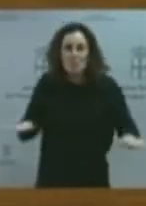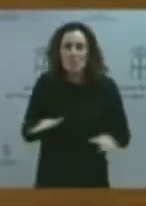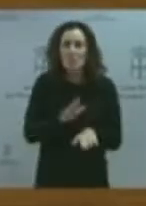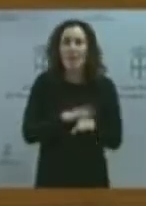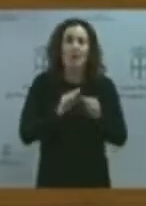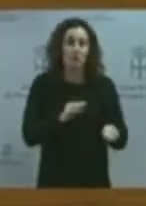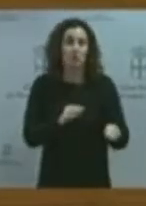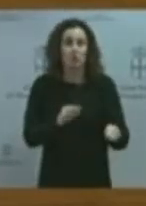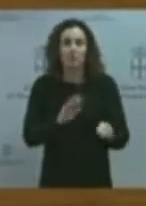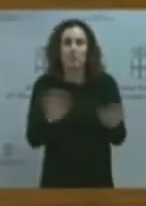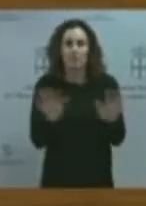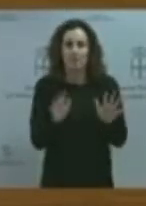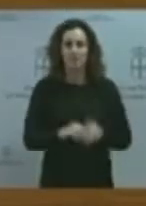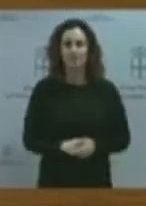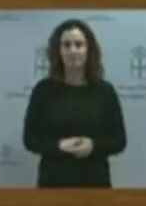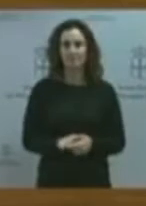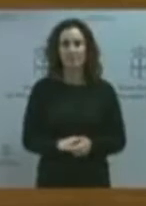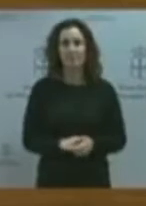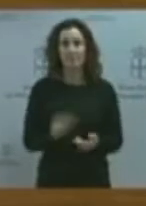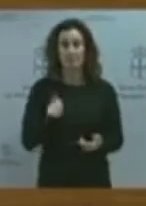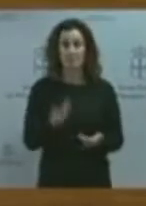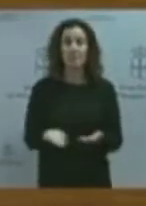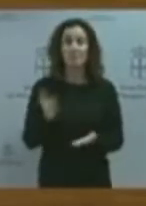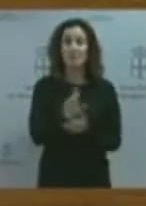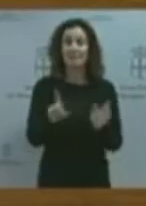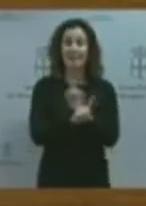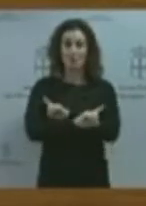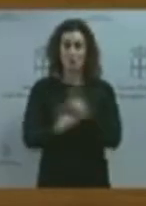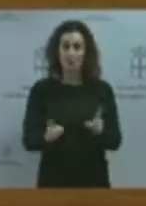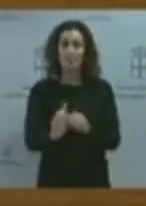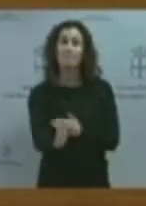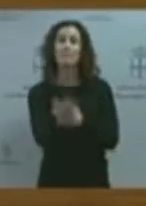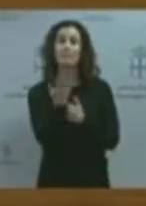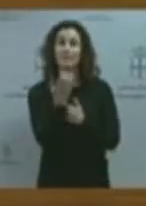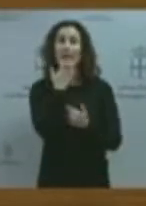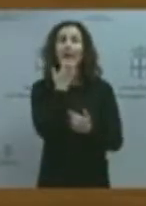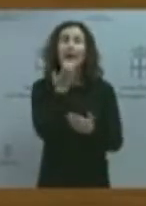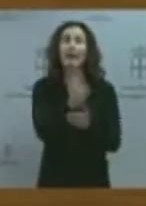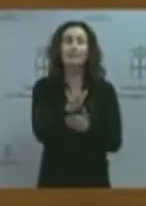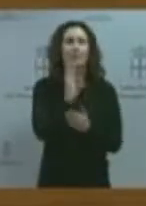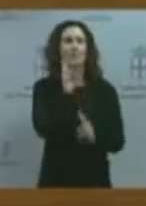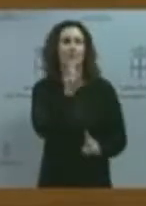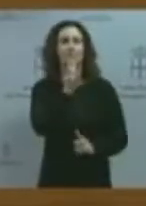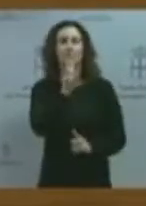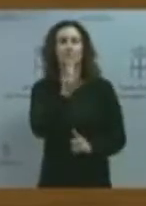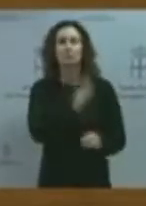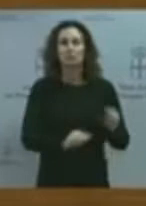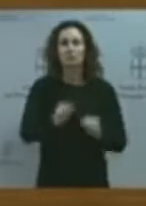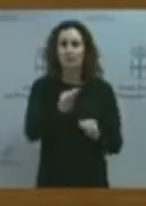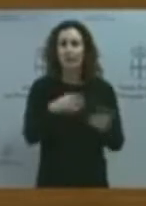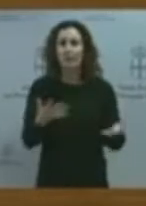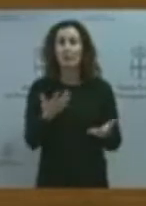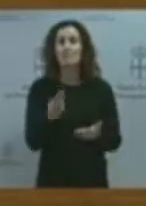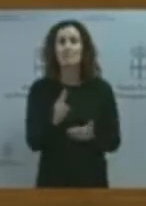Esta propuesta no de ley que presentan es un ejemplo de ese espectáculo. Ustedes proponen que este Parlamento decida quién es